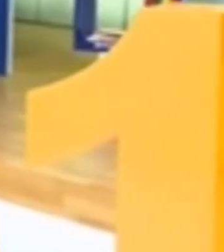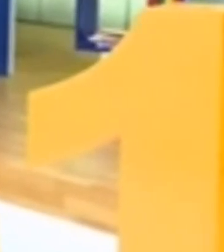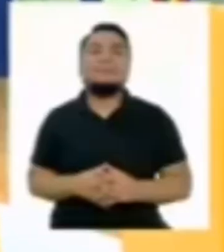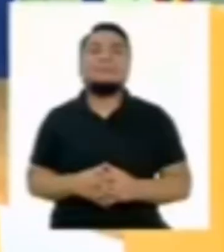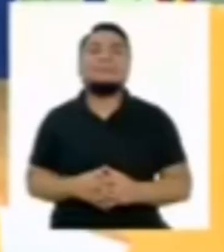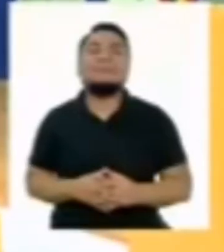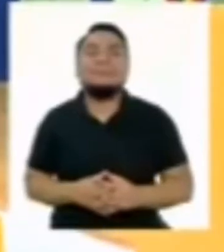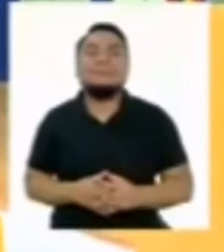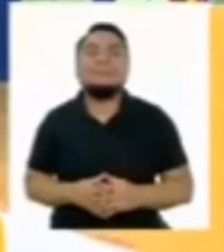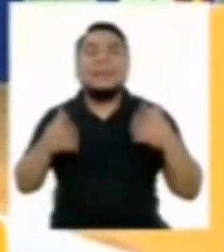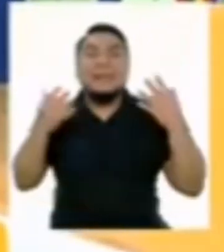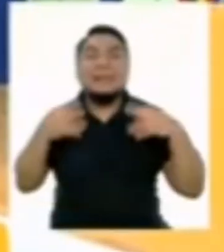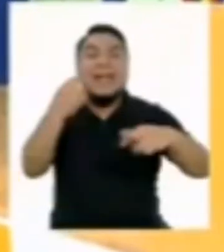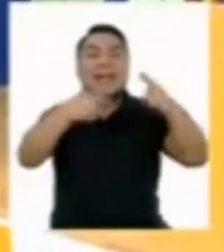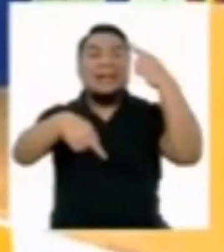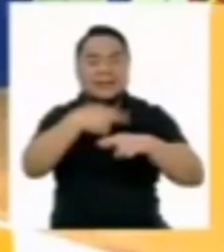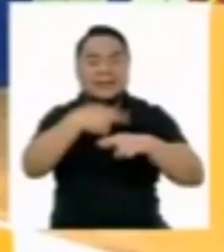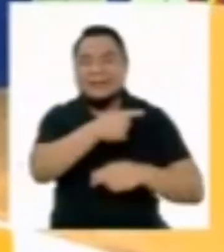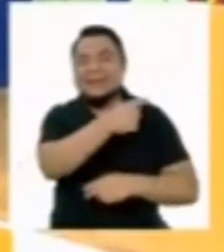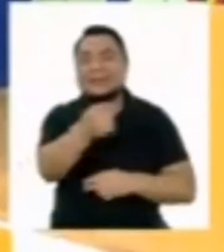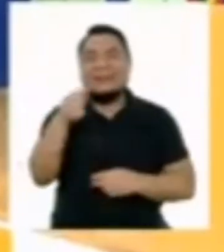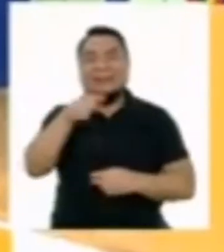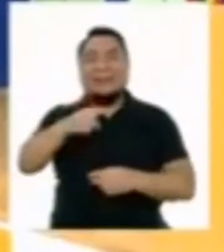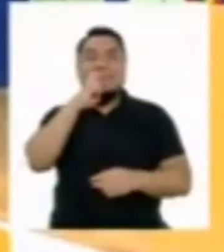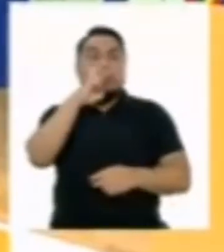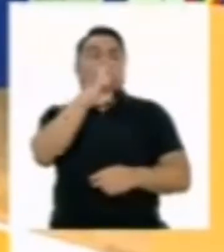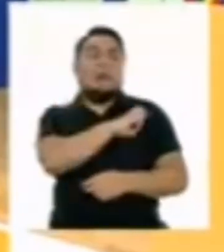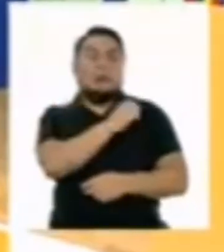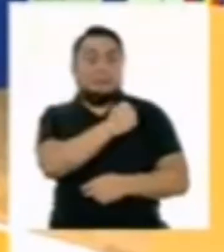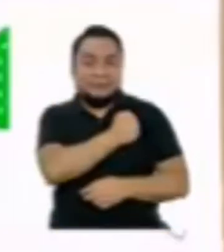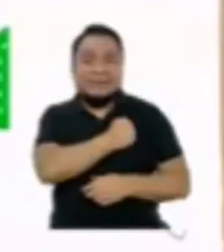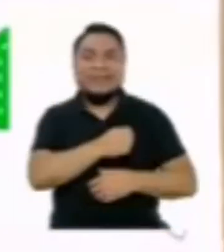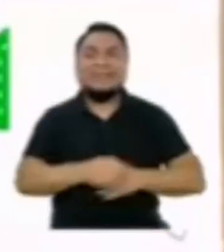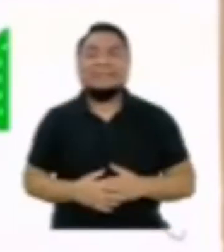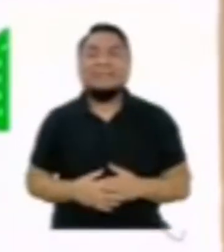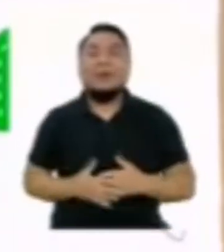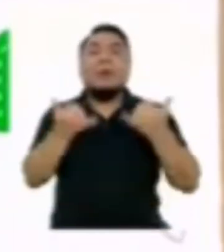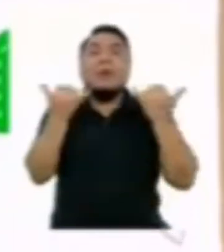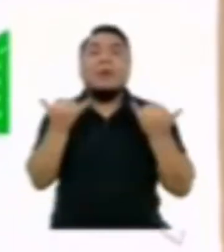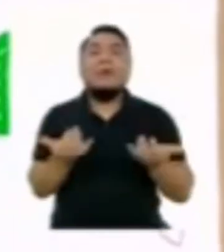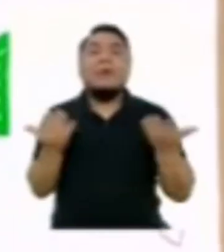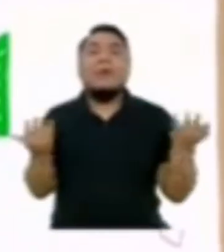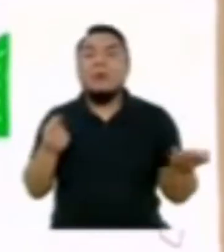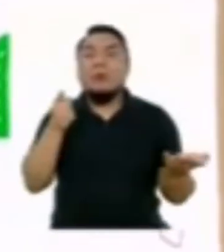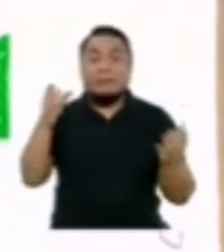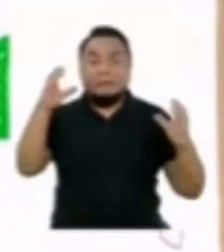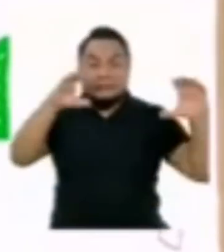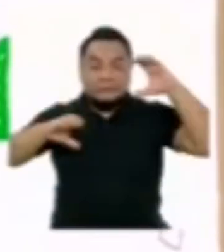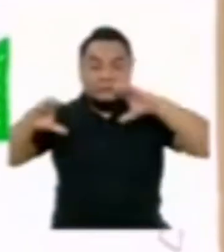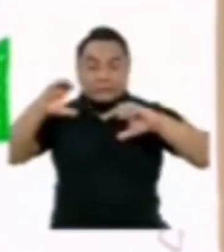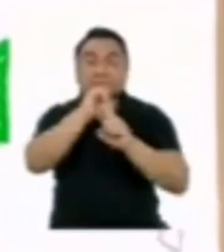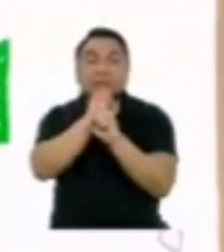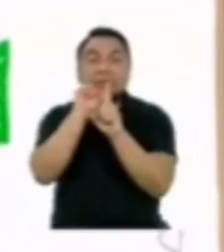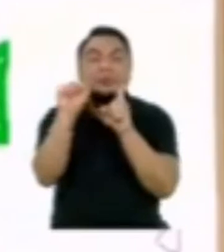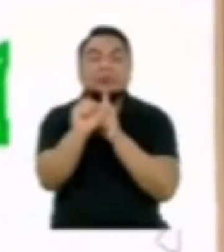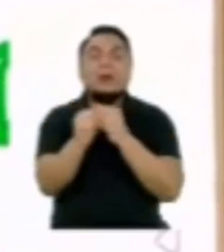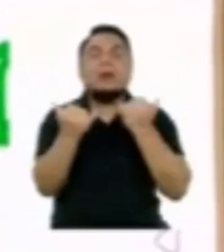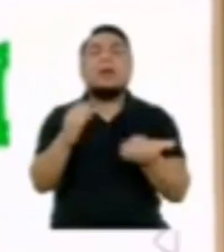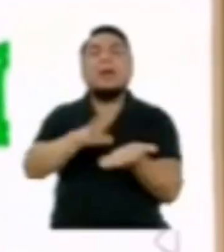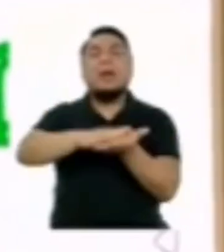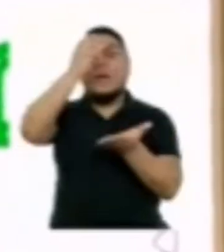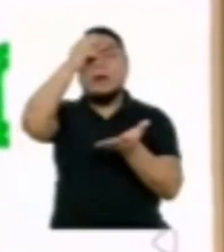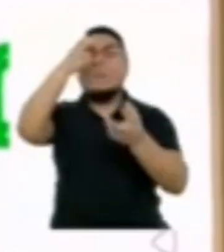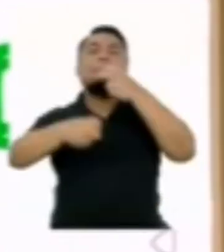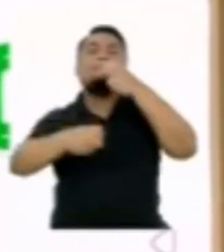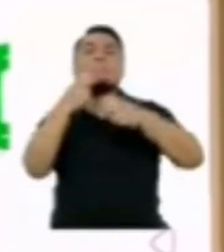Y estamos de vuelta, chicas y chicos, de primero de secundaria. Hoy, en el área de ciencias sociales, estamos aprendiendo